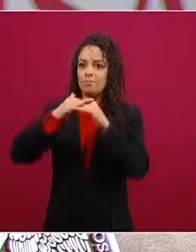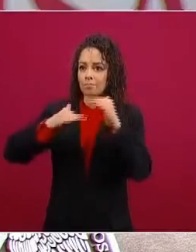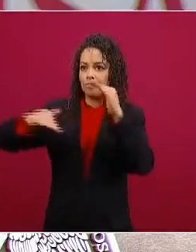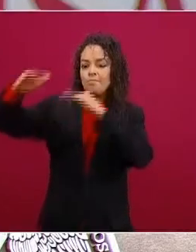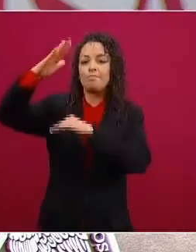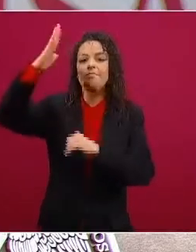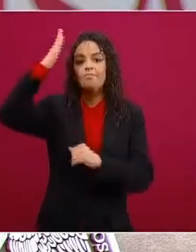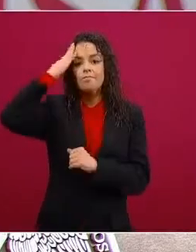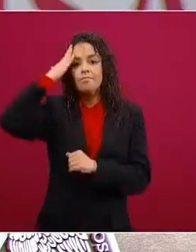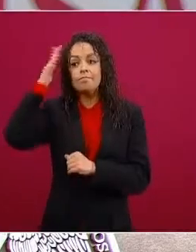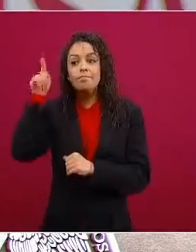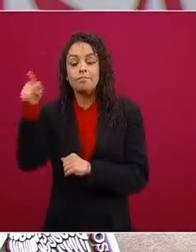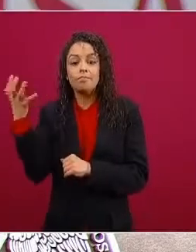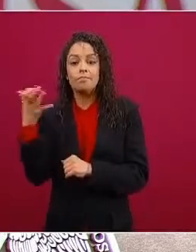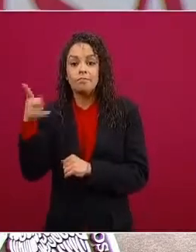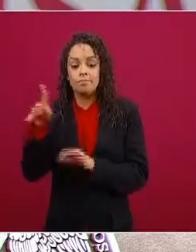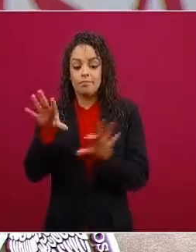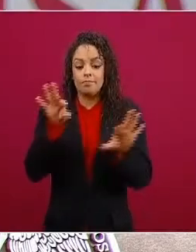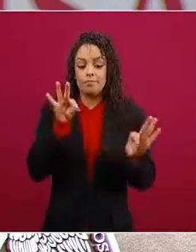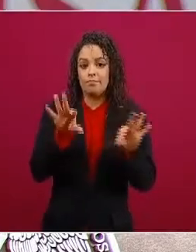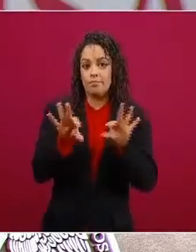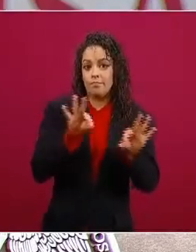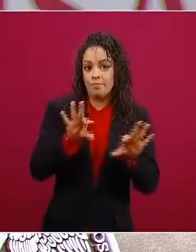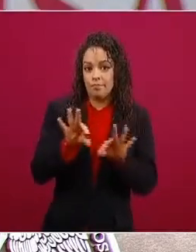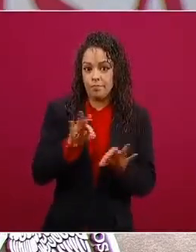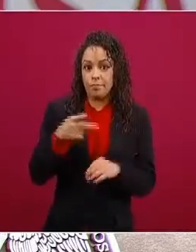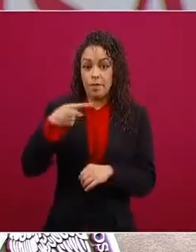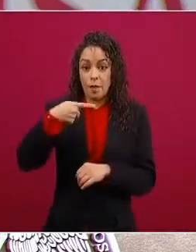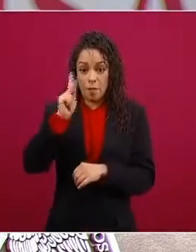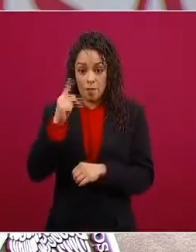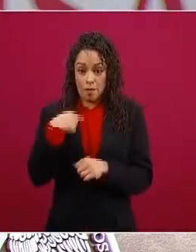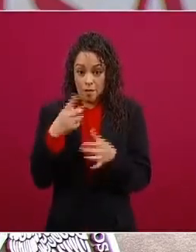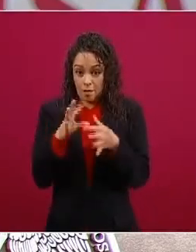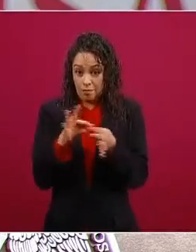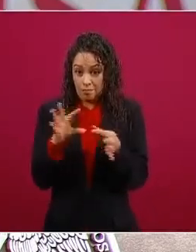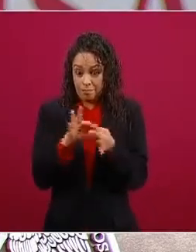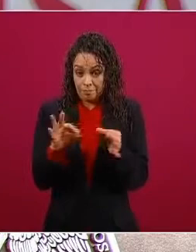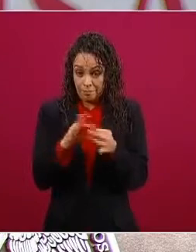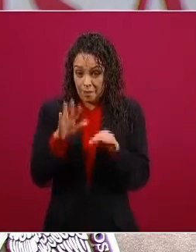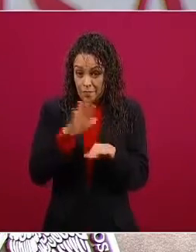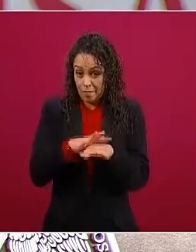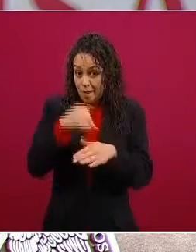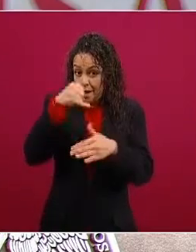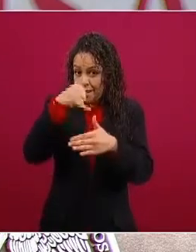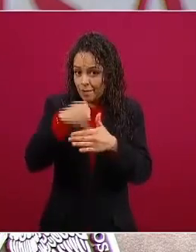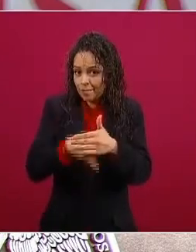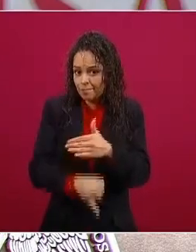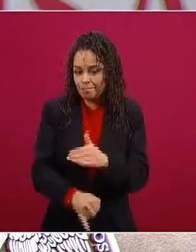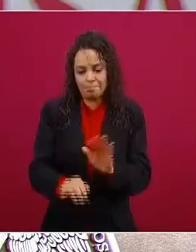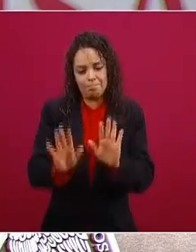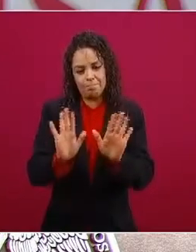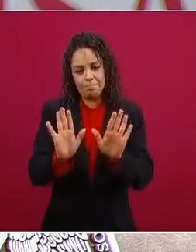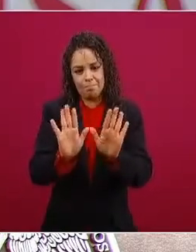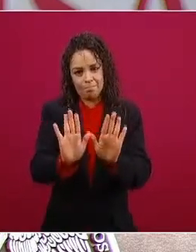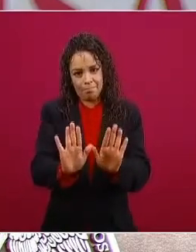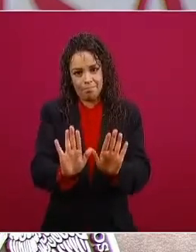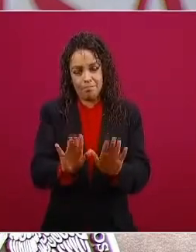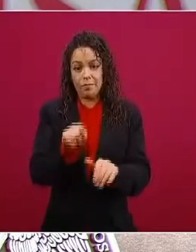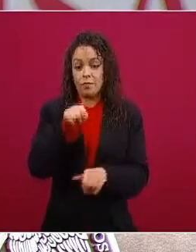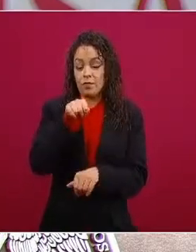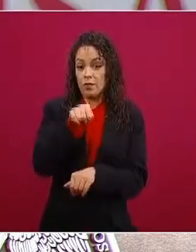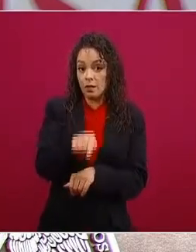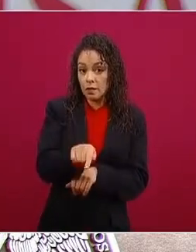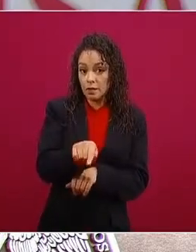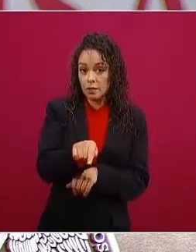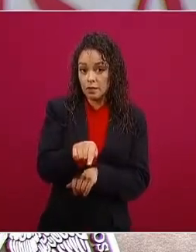pero yo no voy a entrar a detalle ya este esto es un asunto